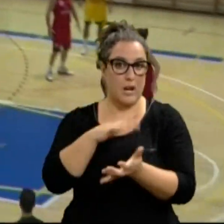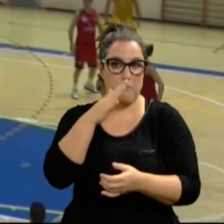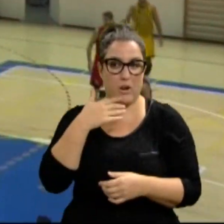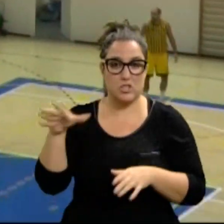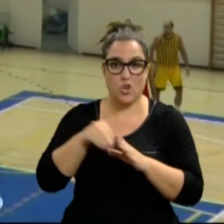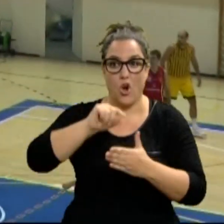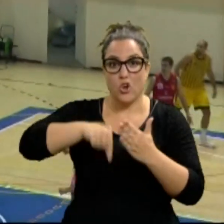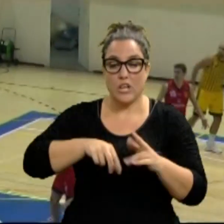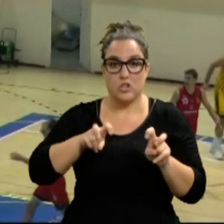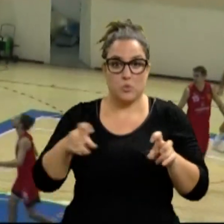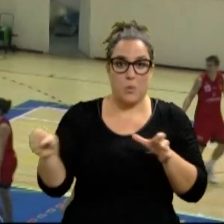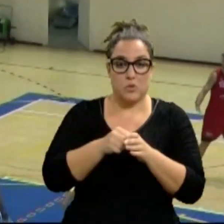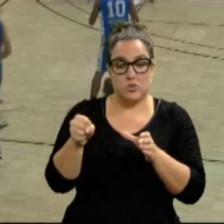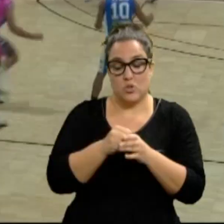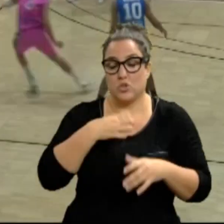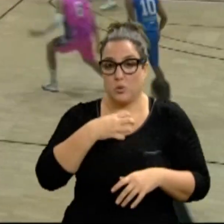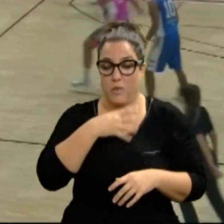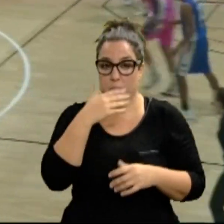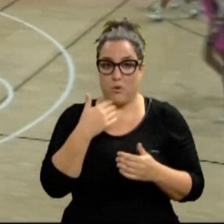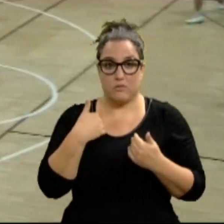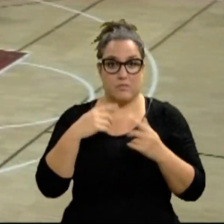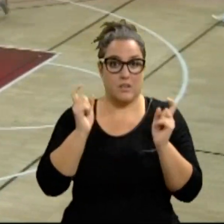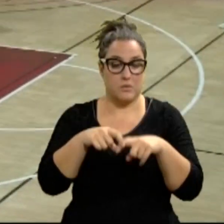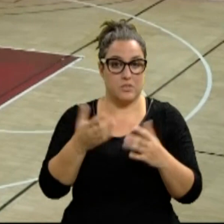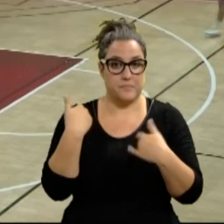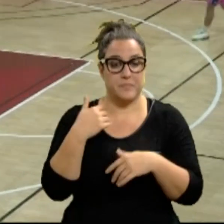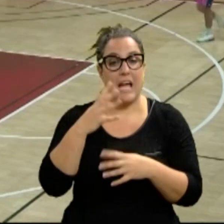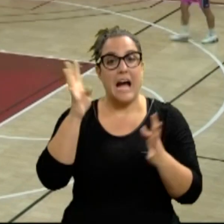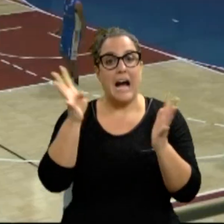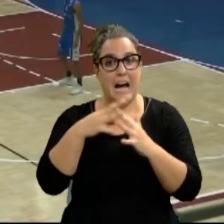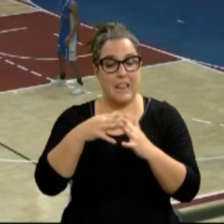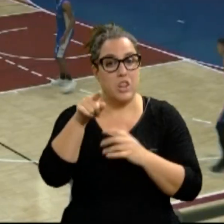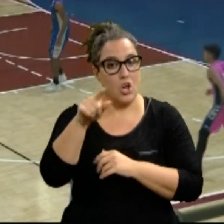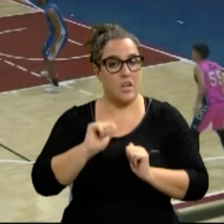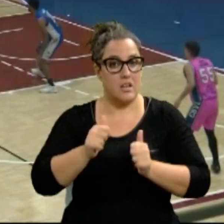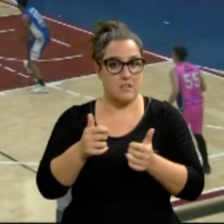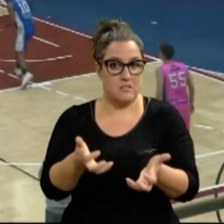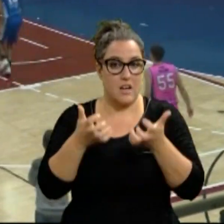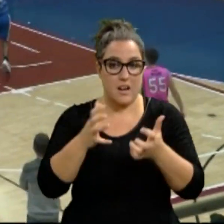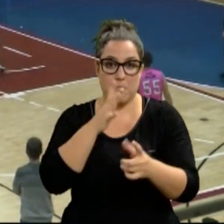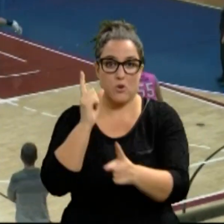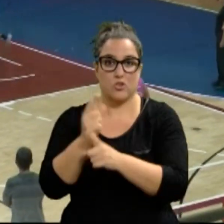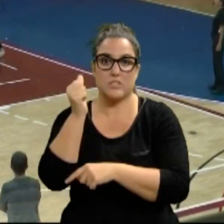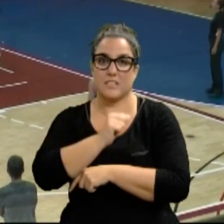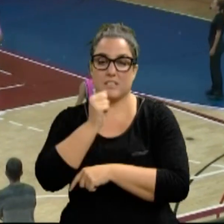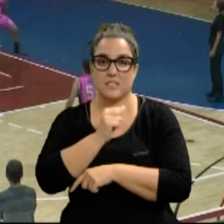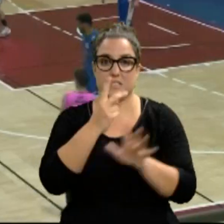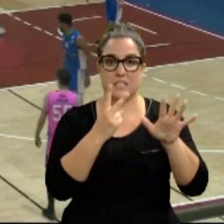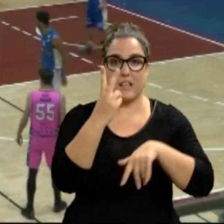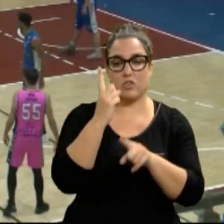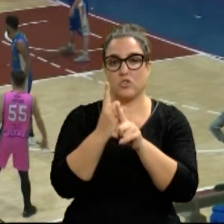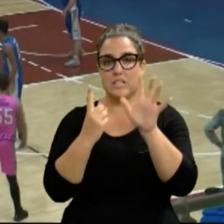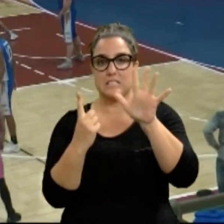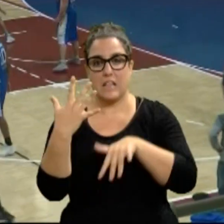sus dos últimos fichajes al ser un encuentro anterior. Megacalzado Ardoz se llevó el Derby Navarro en Liga Eval imponerse al Valle de Huesca por 72-65, un